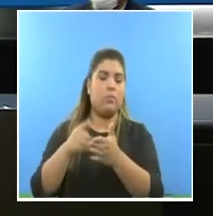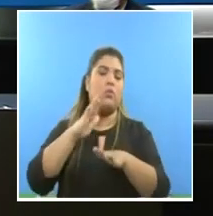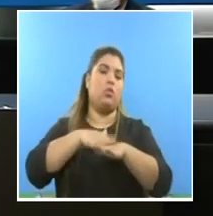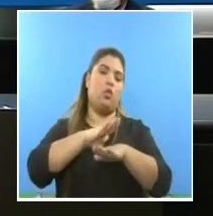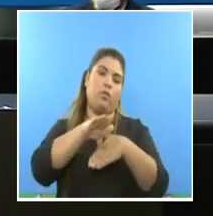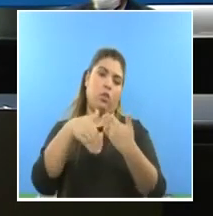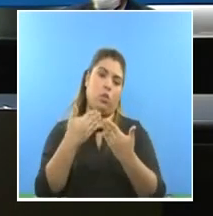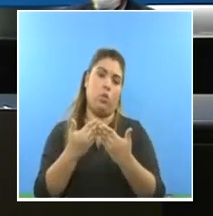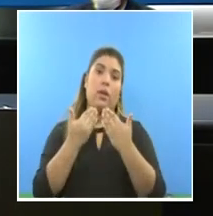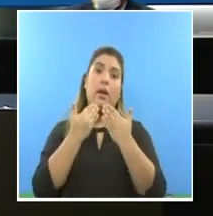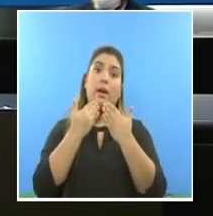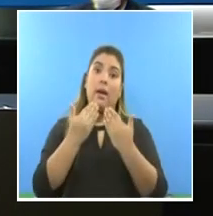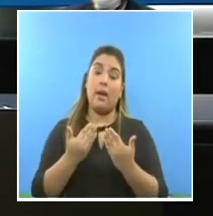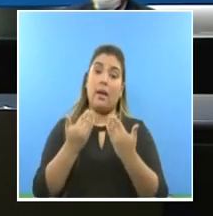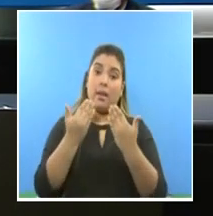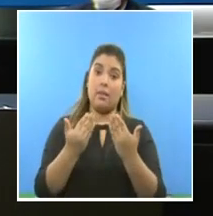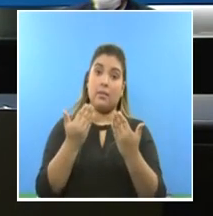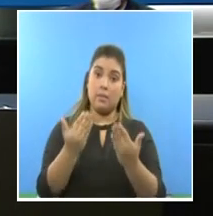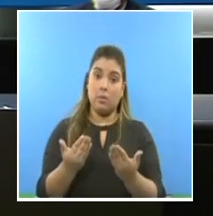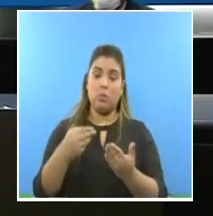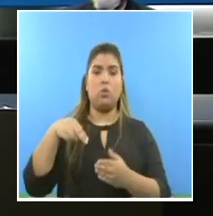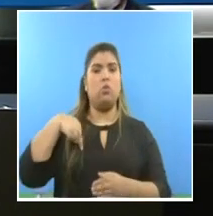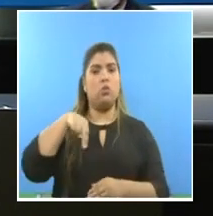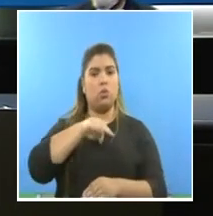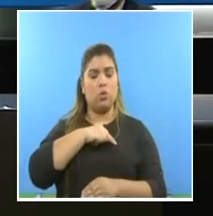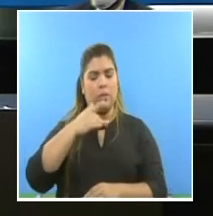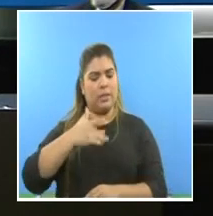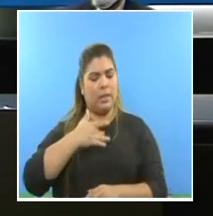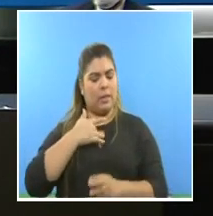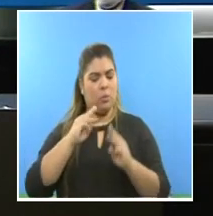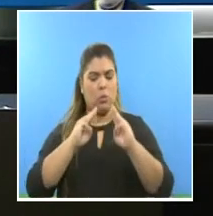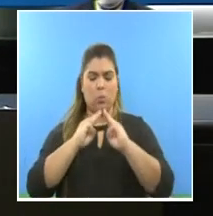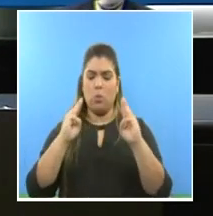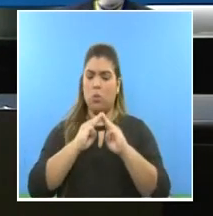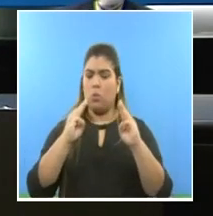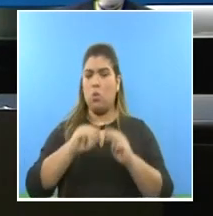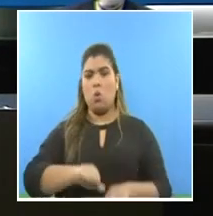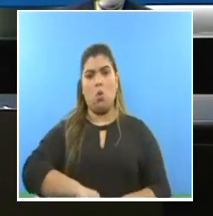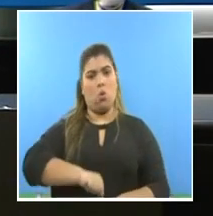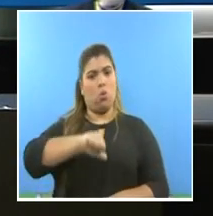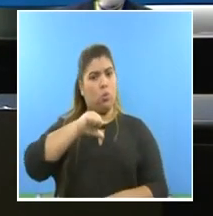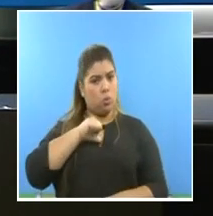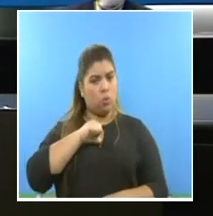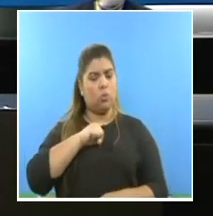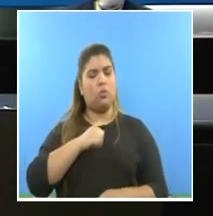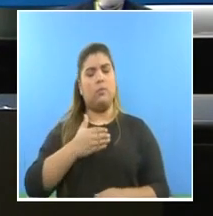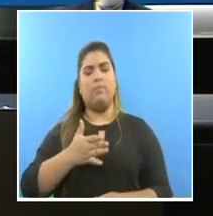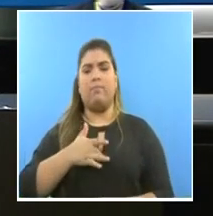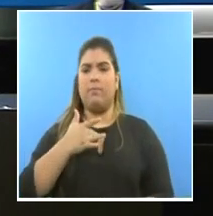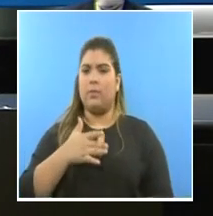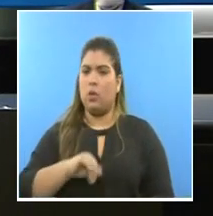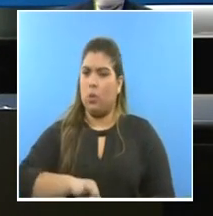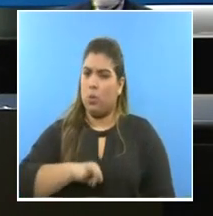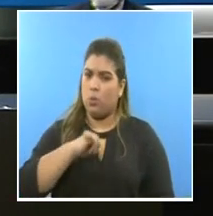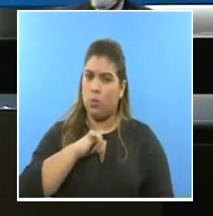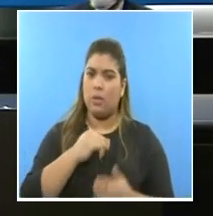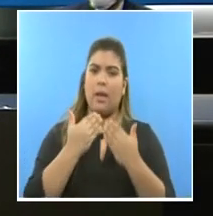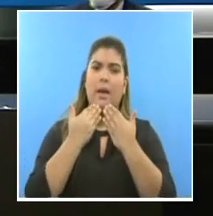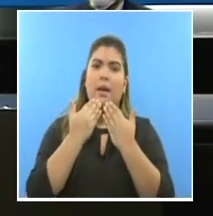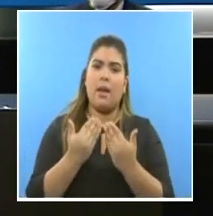agradecemos y del cual nos sentimos sumamente orgullosos y a quienes agradecemos